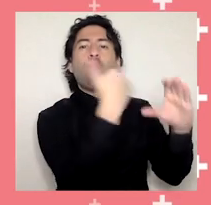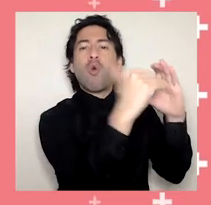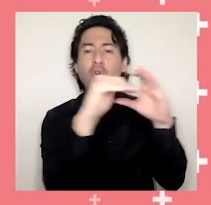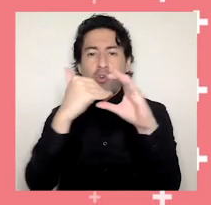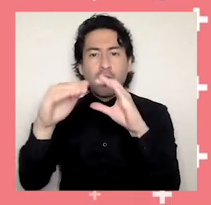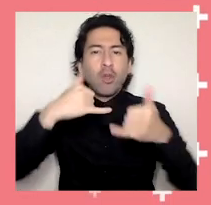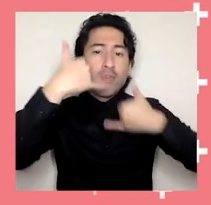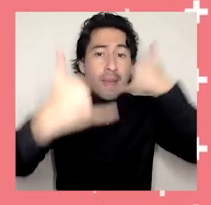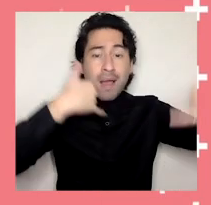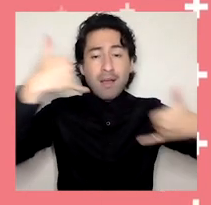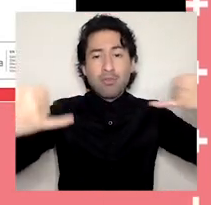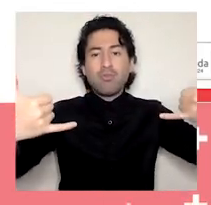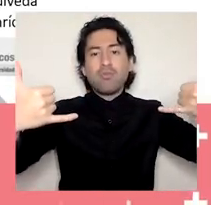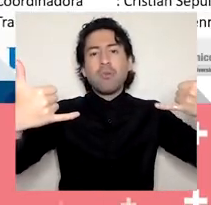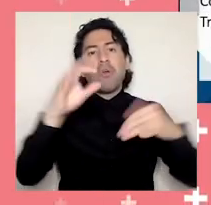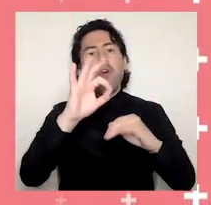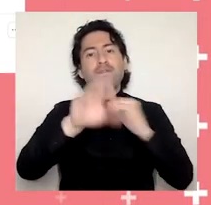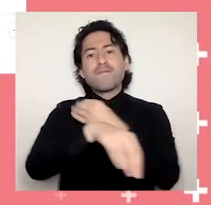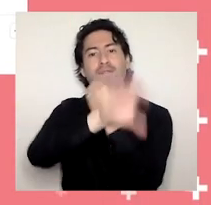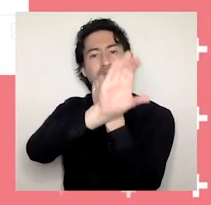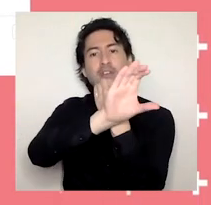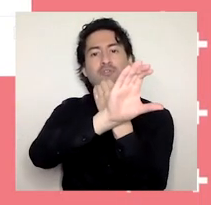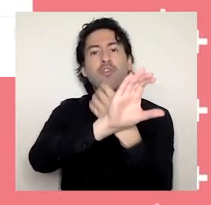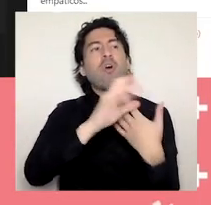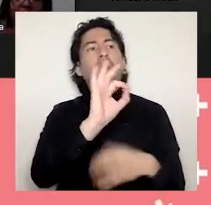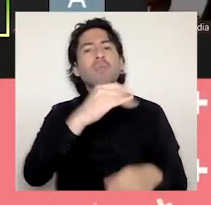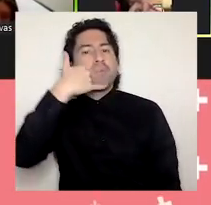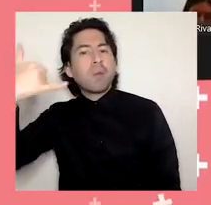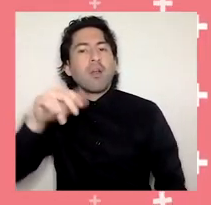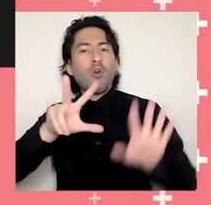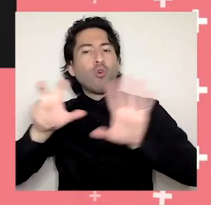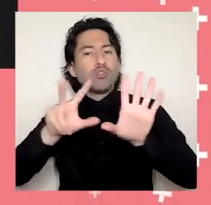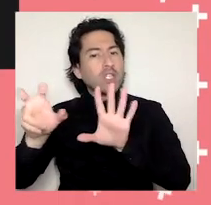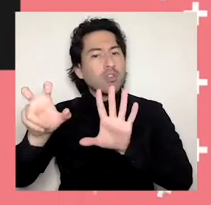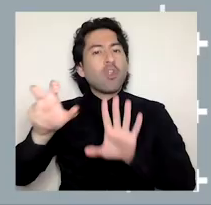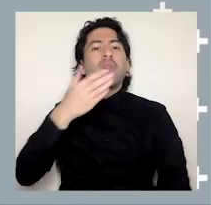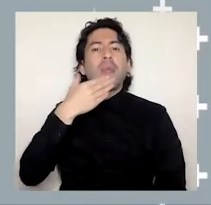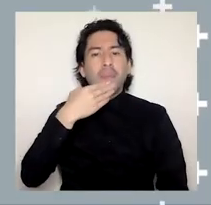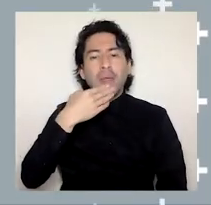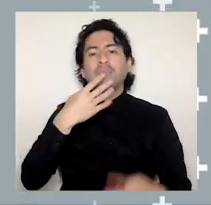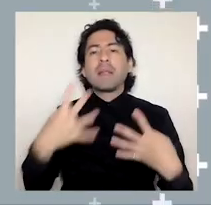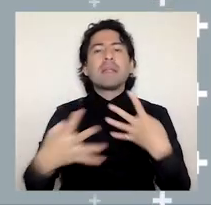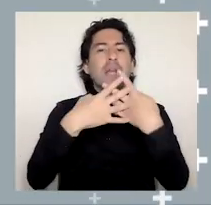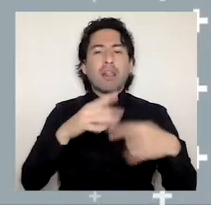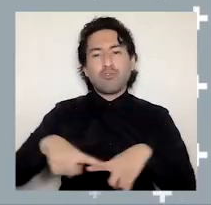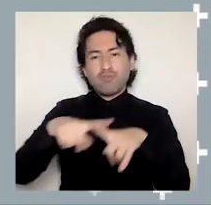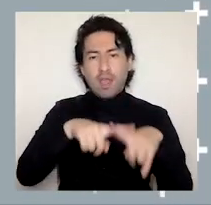videoconferencias, Línea 800 y redes sociales, logrando responder 19